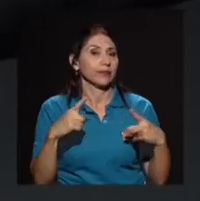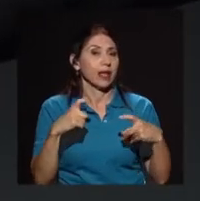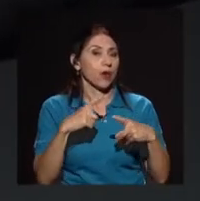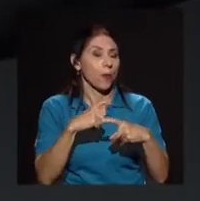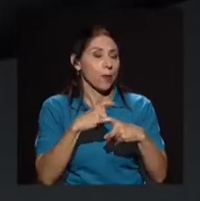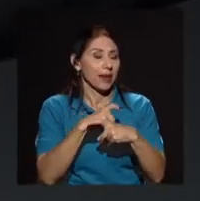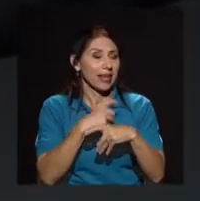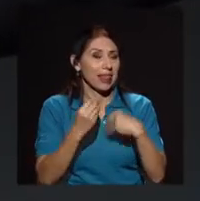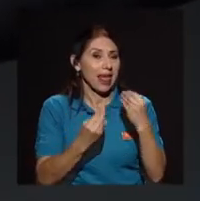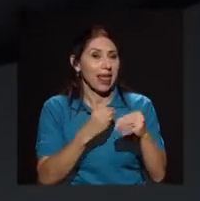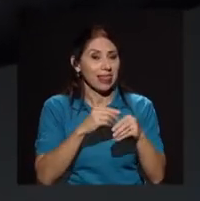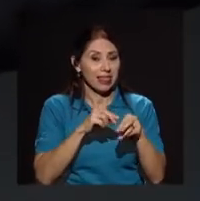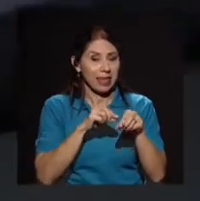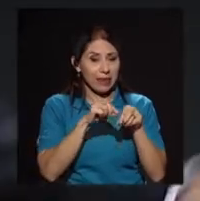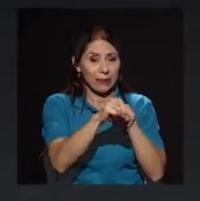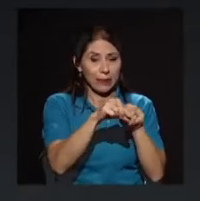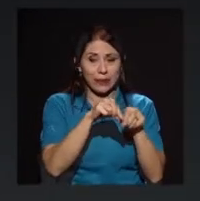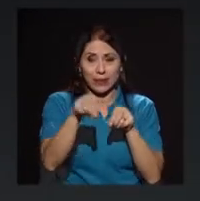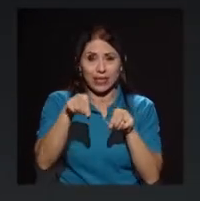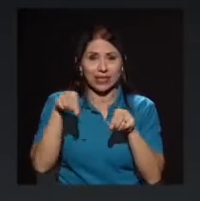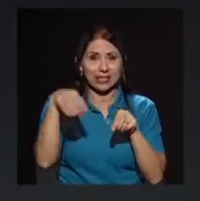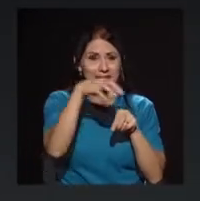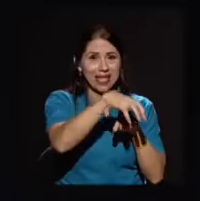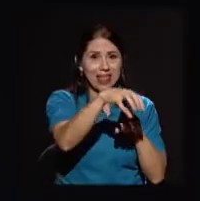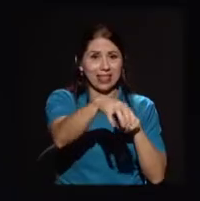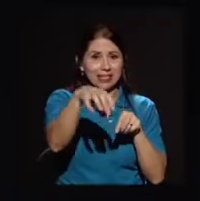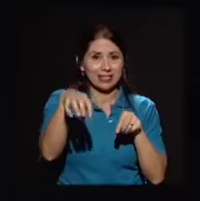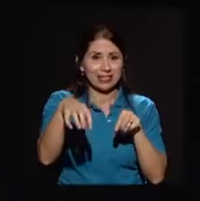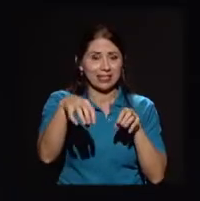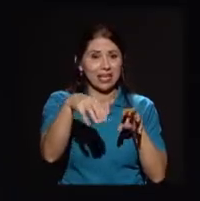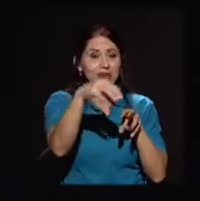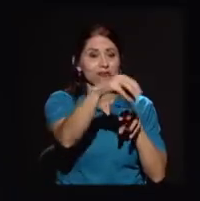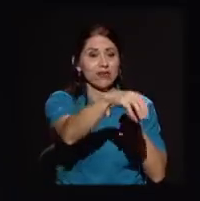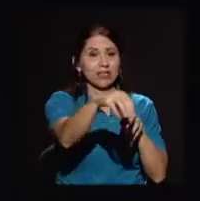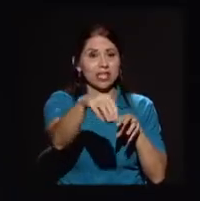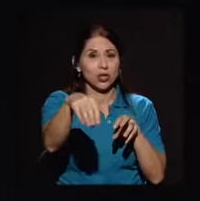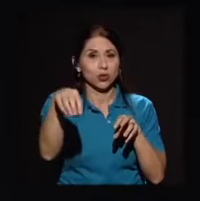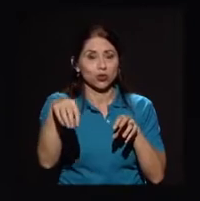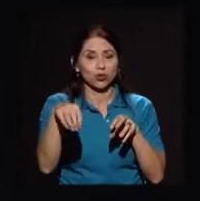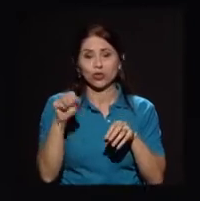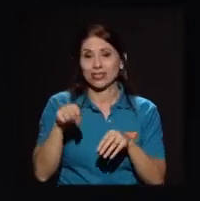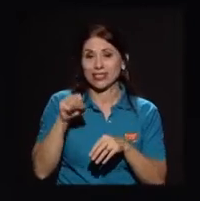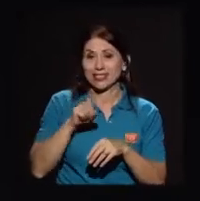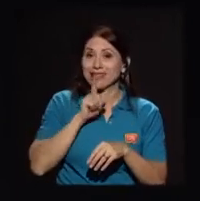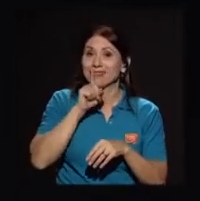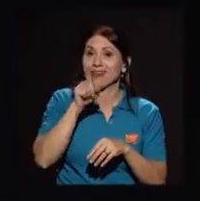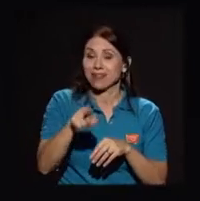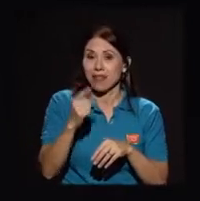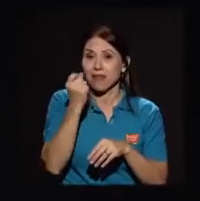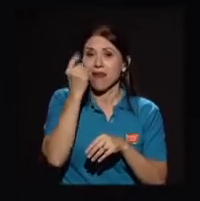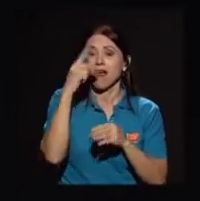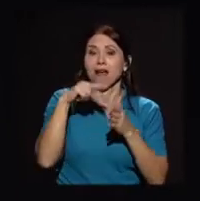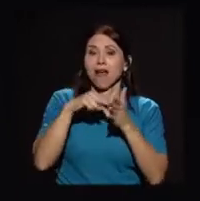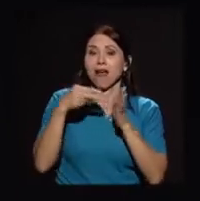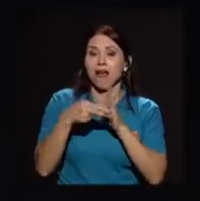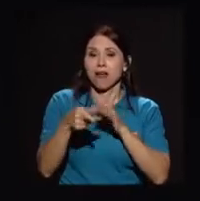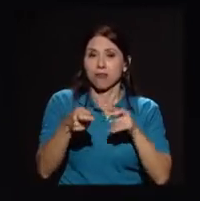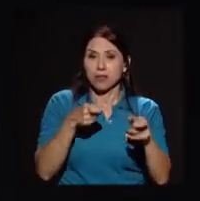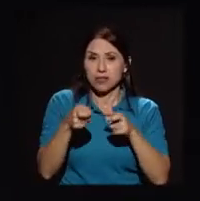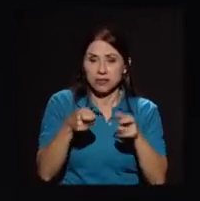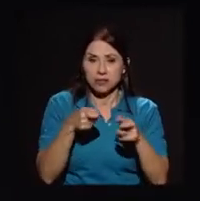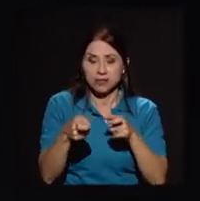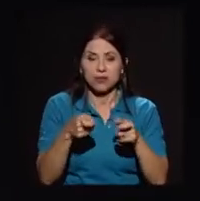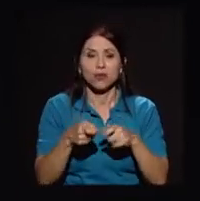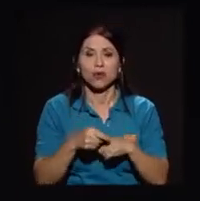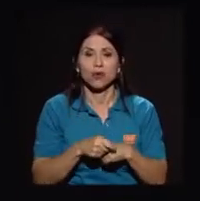dan las sedes y recintos. Sí, en realidad, la concepción de administración se da en una dinámica donde